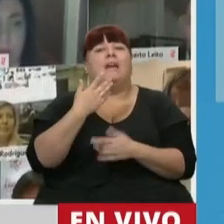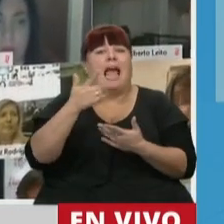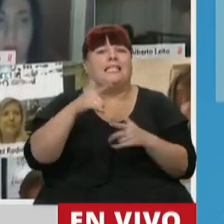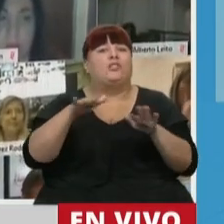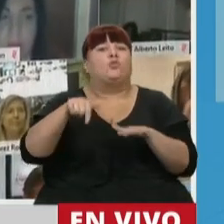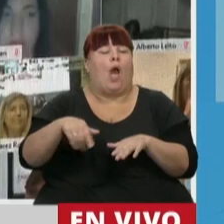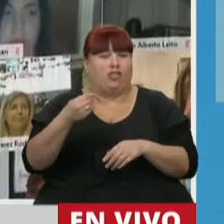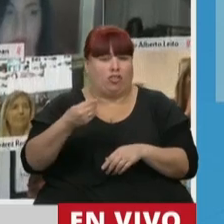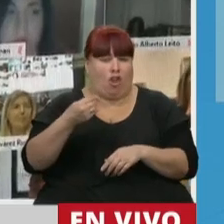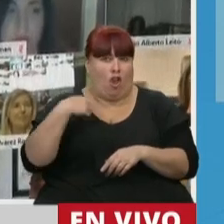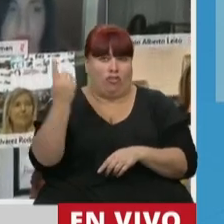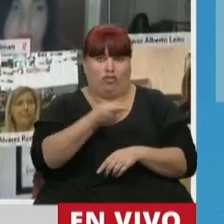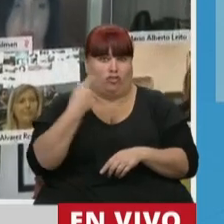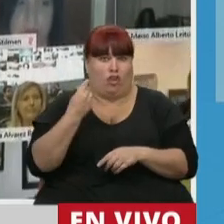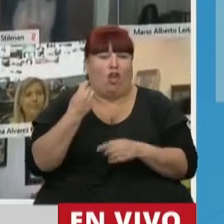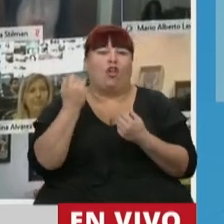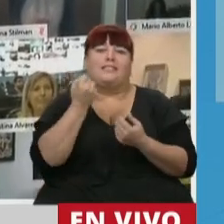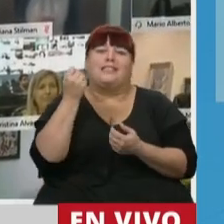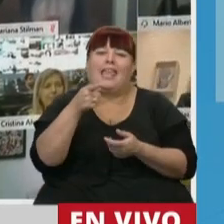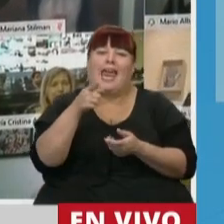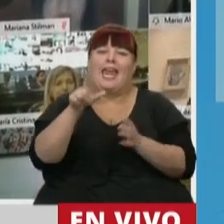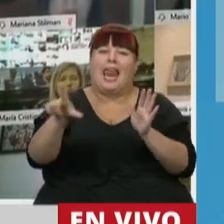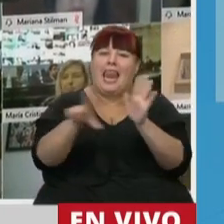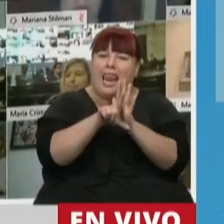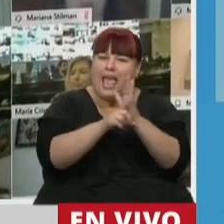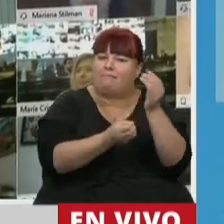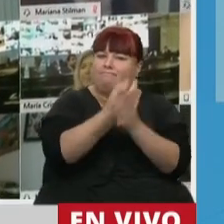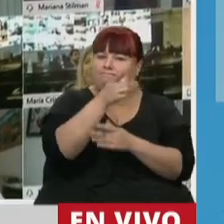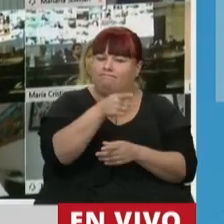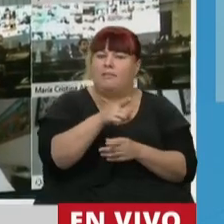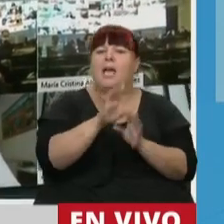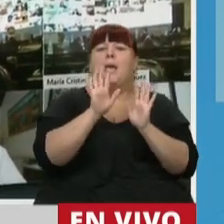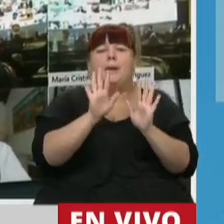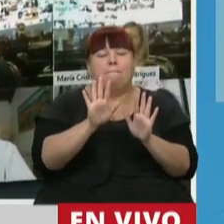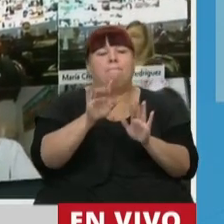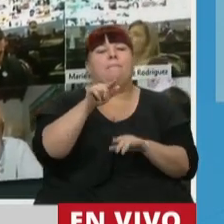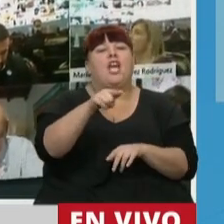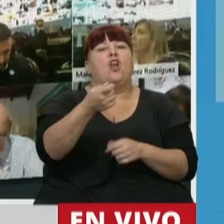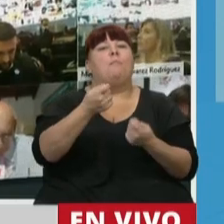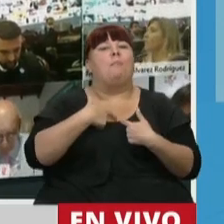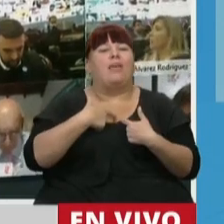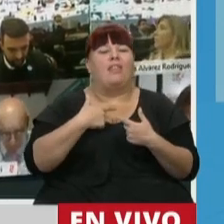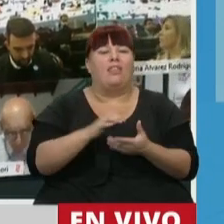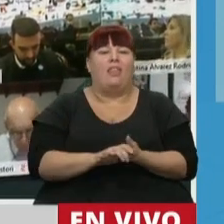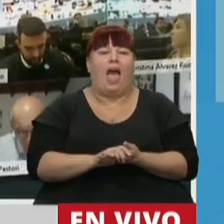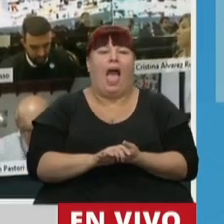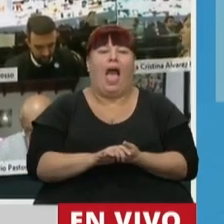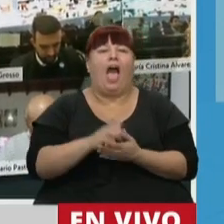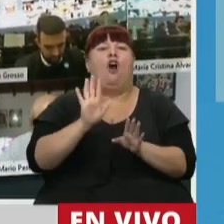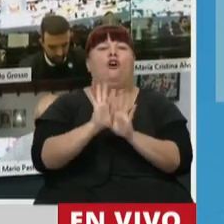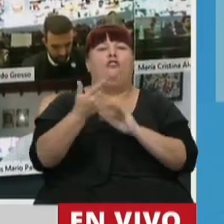realidad de hecho que hoy estamos tratando de darle una normativa, pero creo que nos va a dejar esa